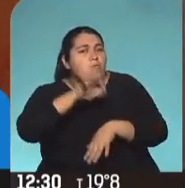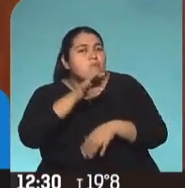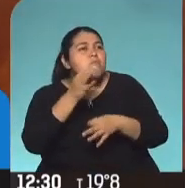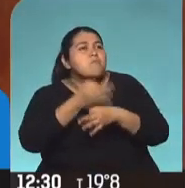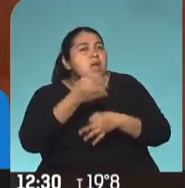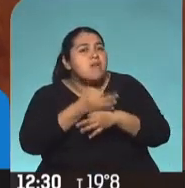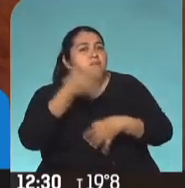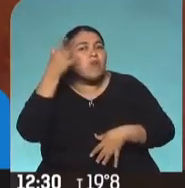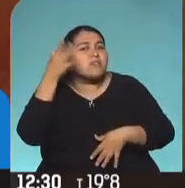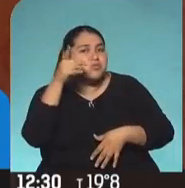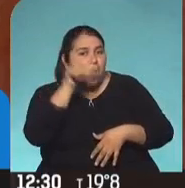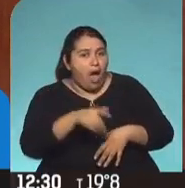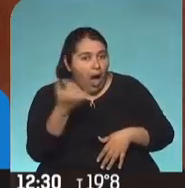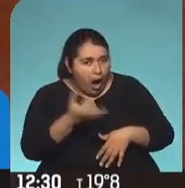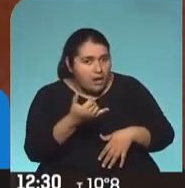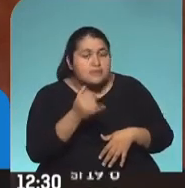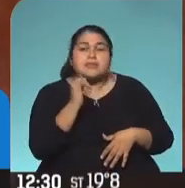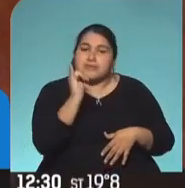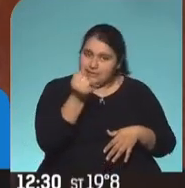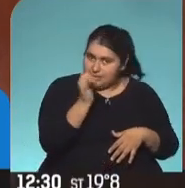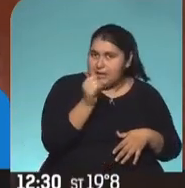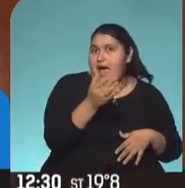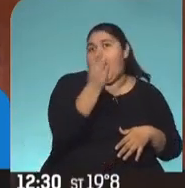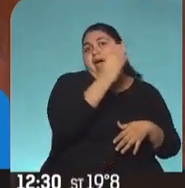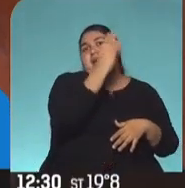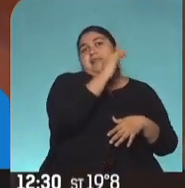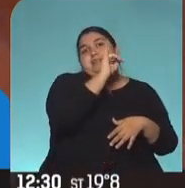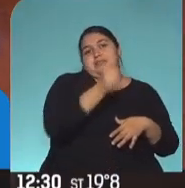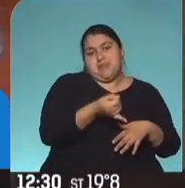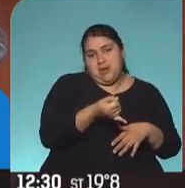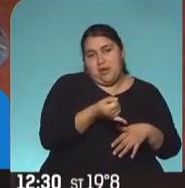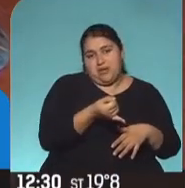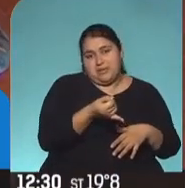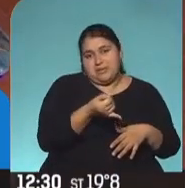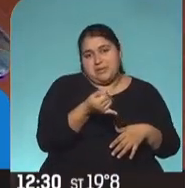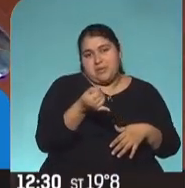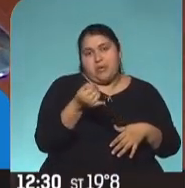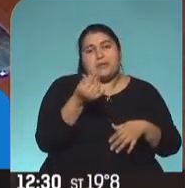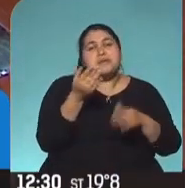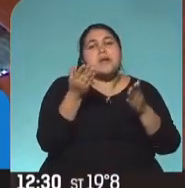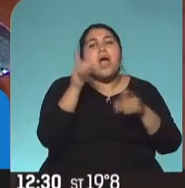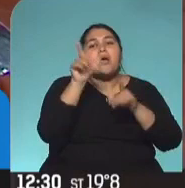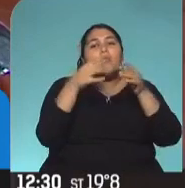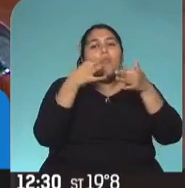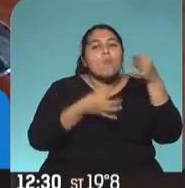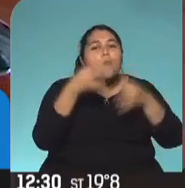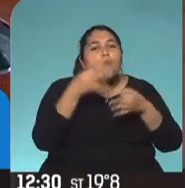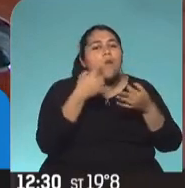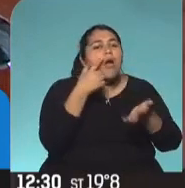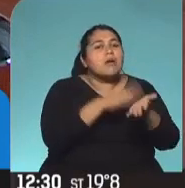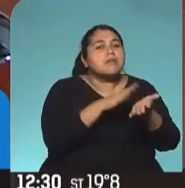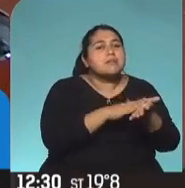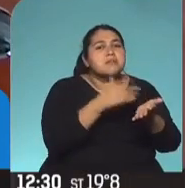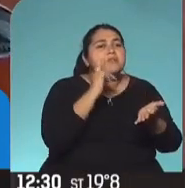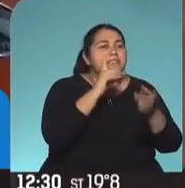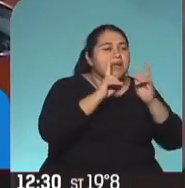detrás? Sí, sí, sí, sí. Lo hubo detrás en el comienzo y los nutricionistas la han estudiado siempre. ¿Y por qué decís que nadie lo probó? Porque la